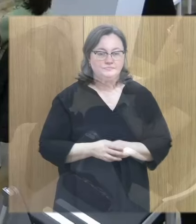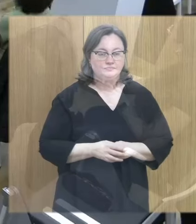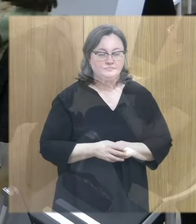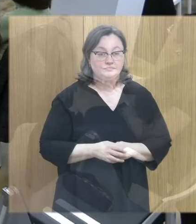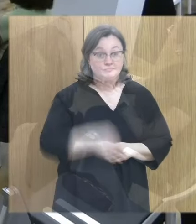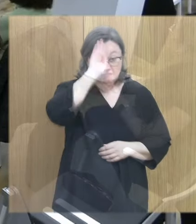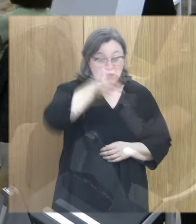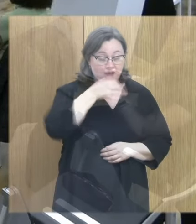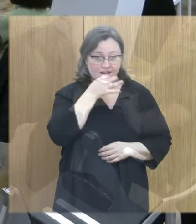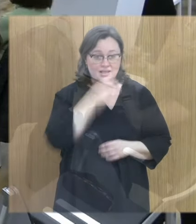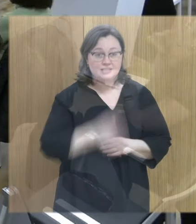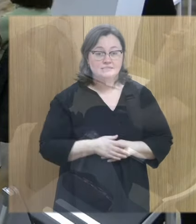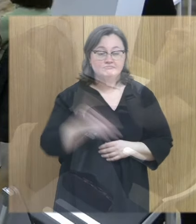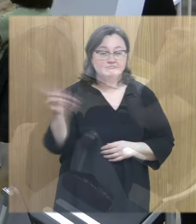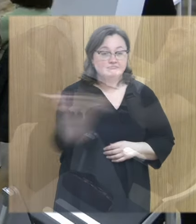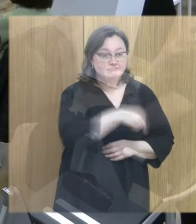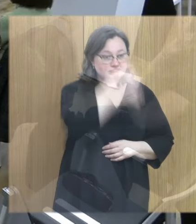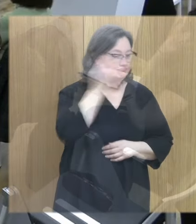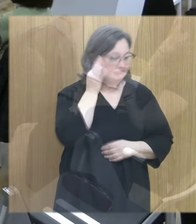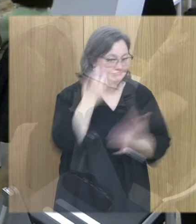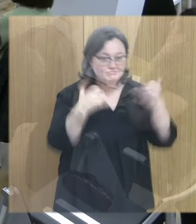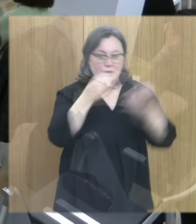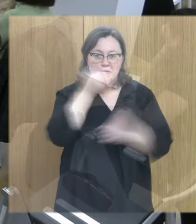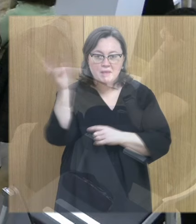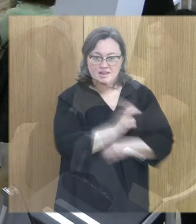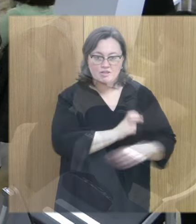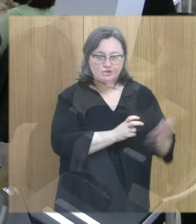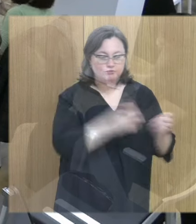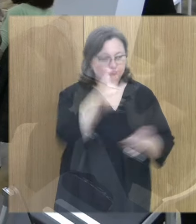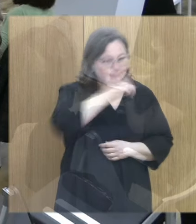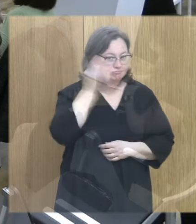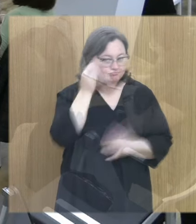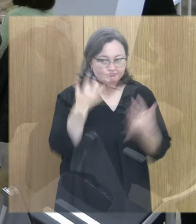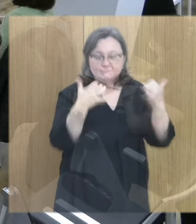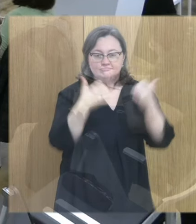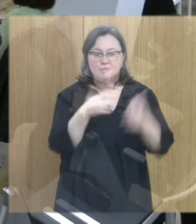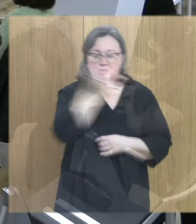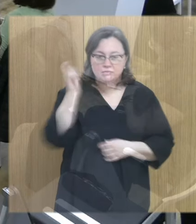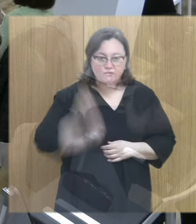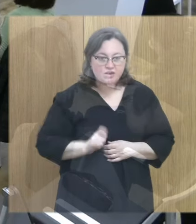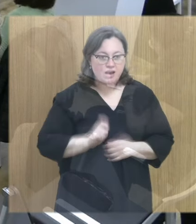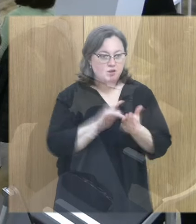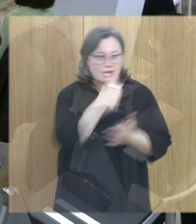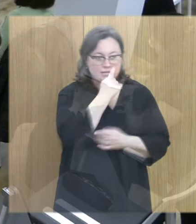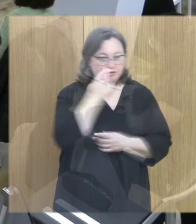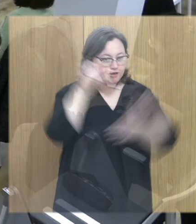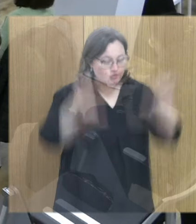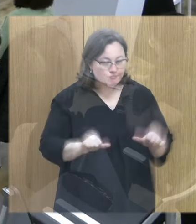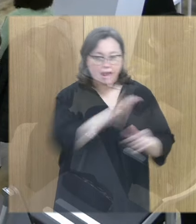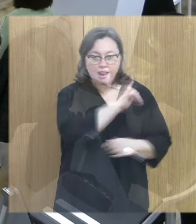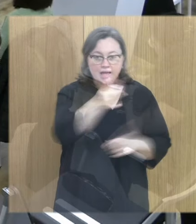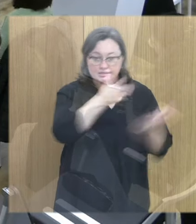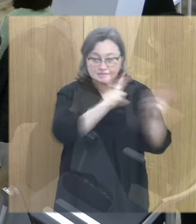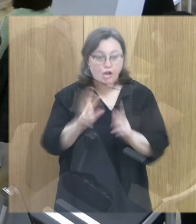Buenas tardes a todas y todos, bienvenidos y bienvenidas a las personas que estáis aquí presente y a las